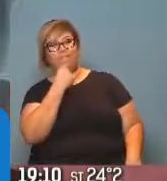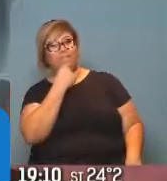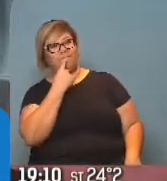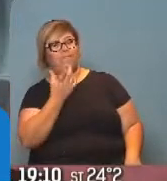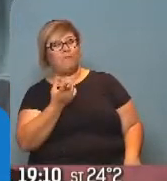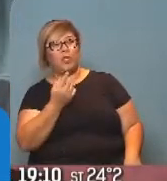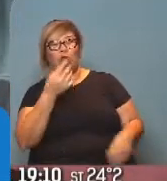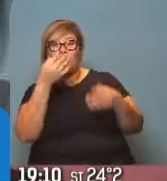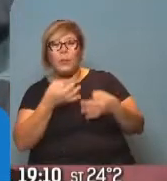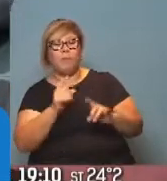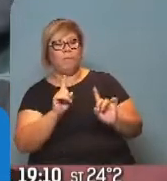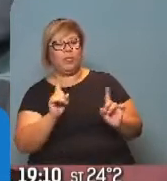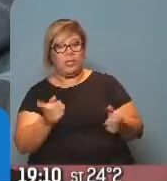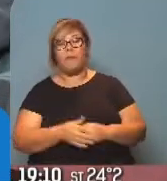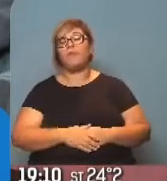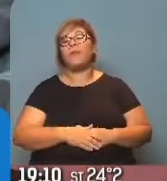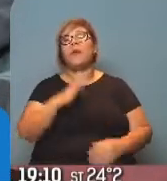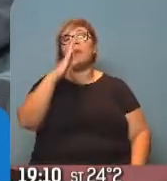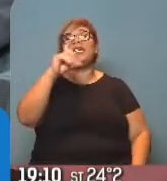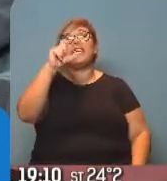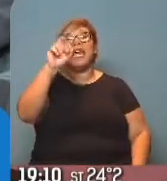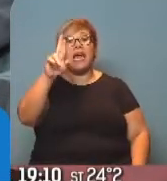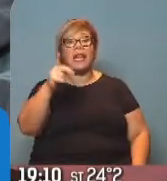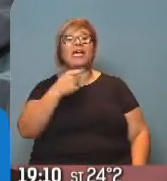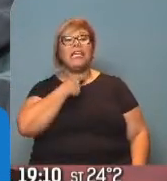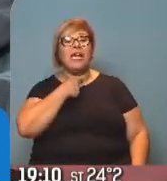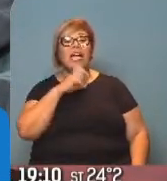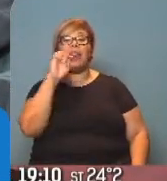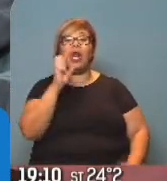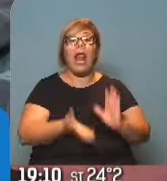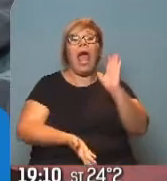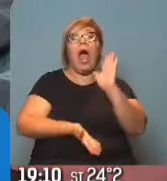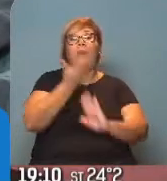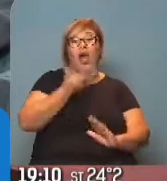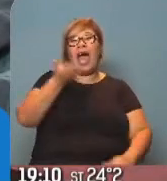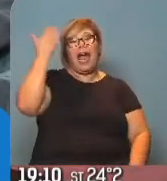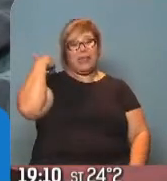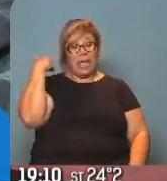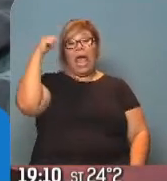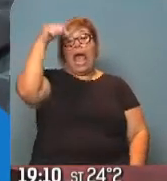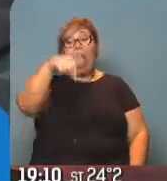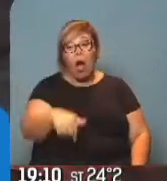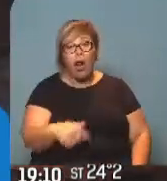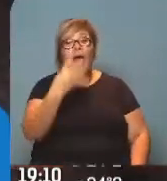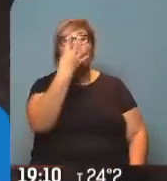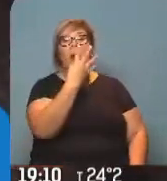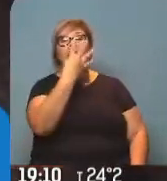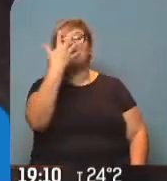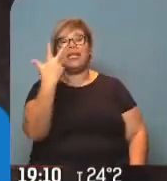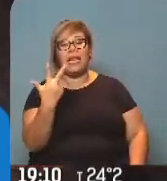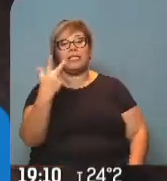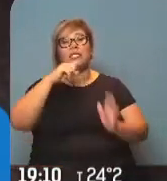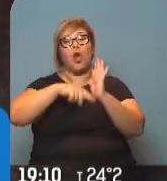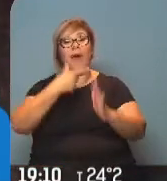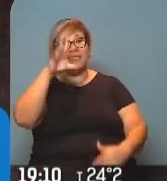quería que el dólar estuviese un poco más alto y habiendo llegado a 43,50 hoy, ¿crees que en los próximos días puede llegar a subir